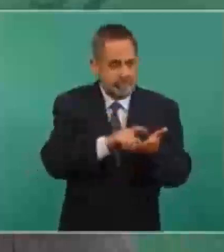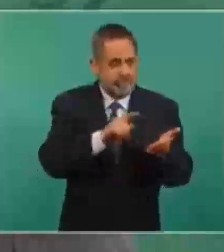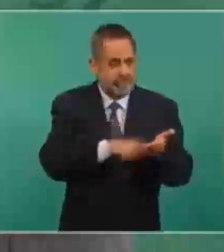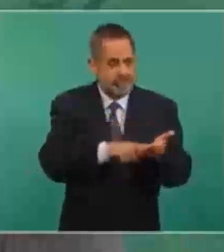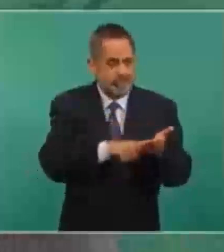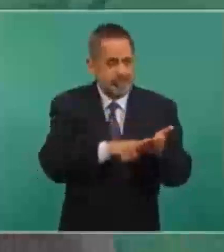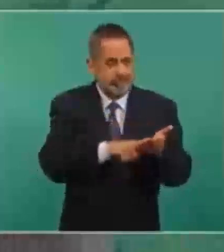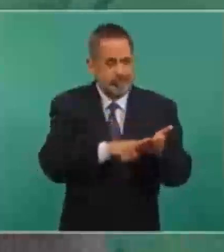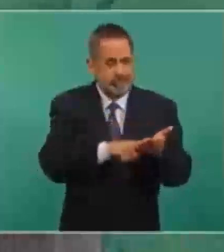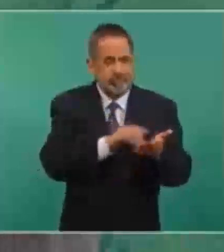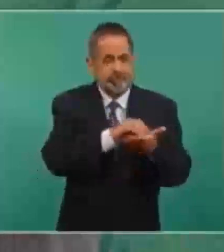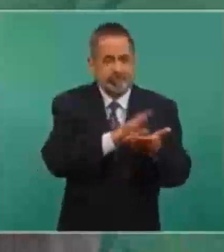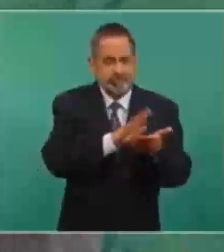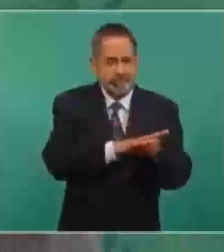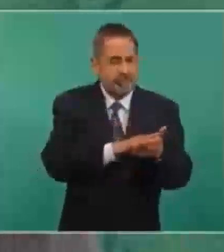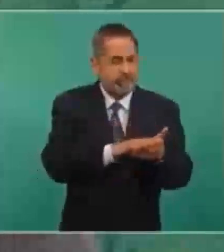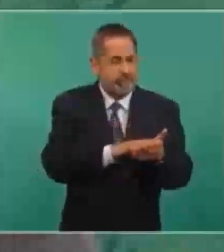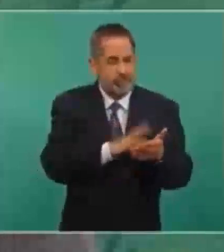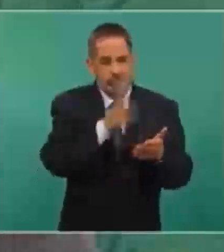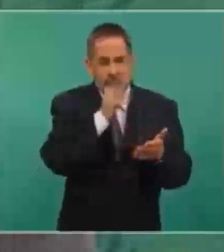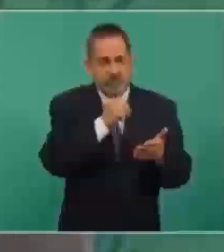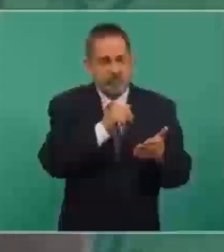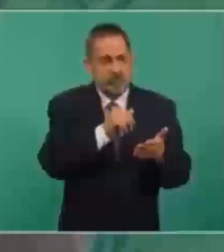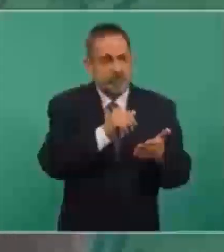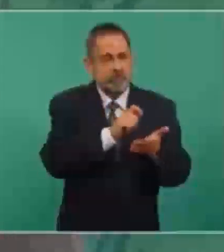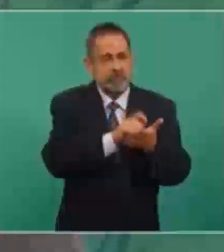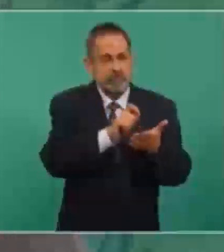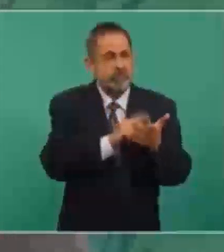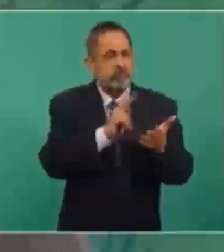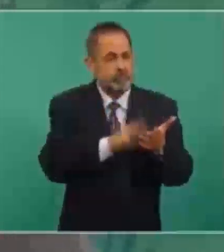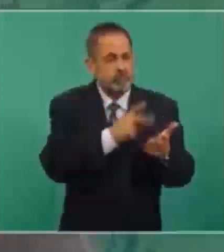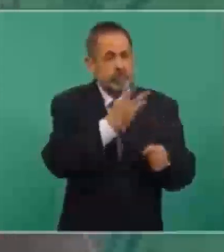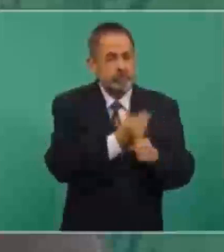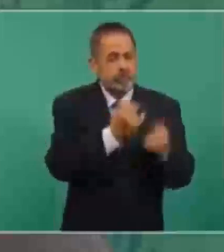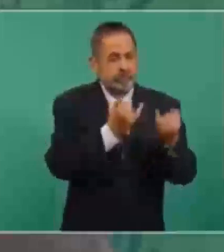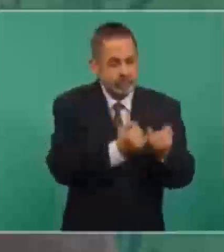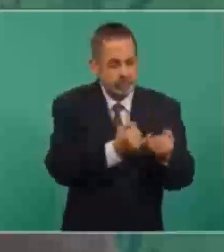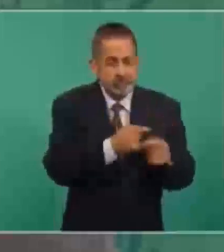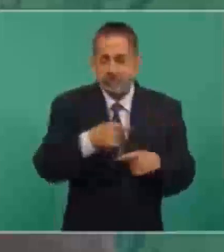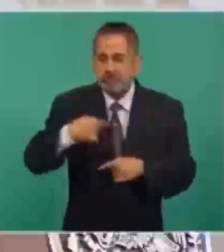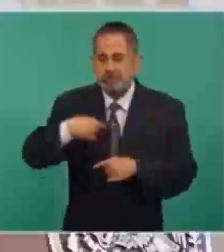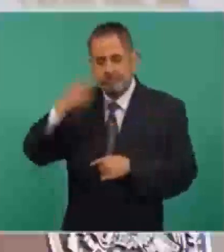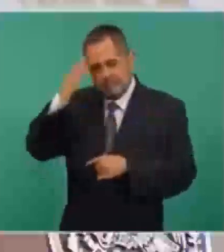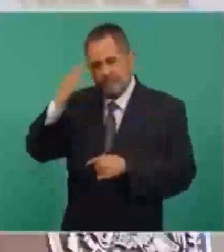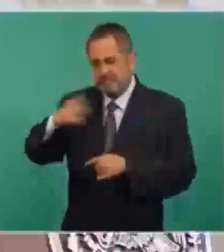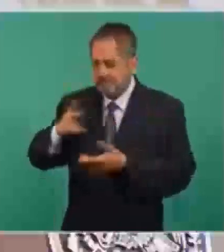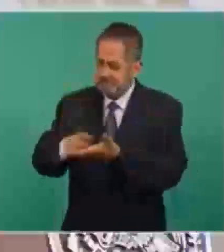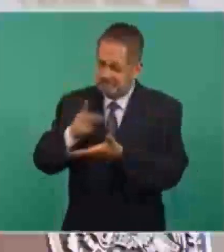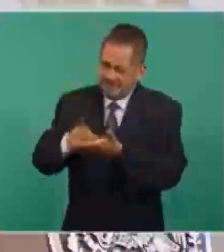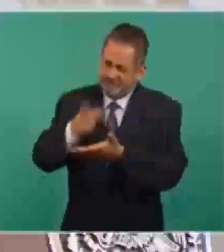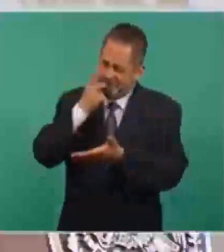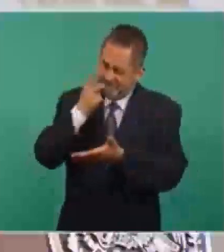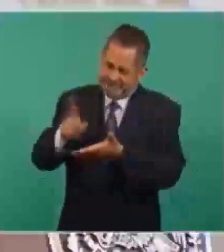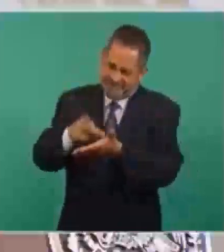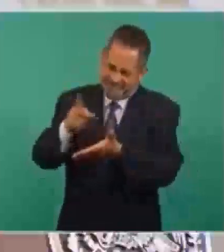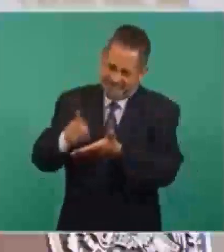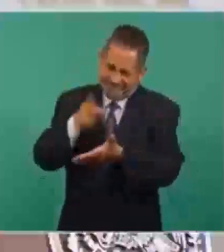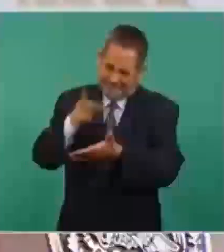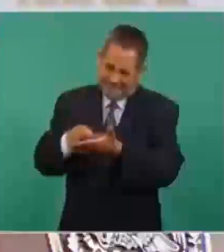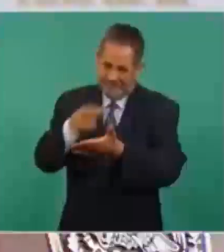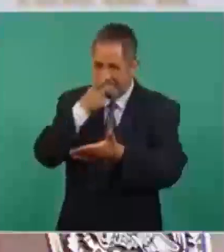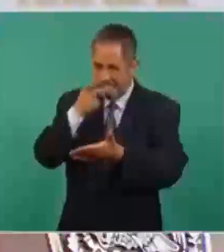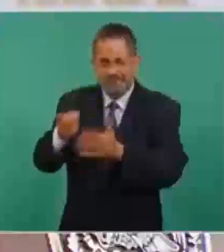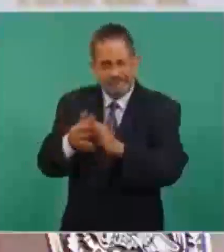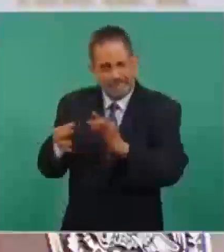no puede caer en lugares comunes. Un dirigente sí, tiene que